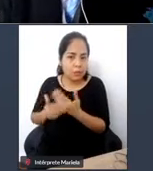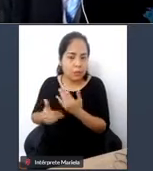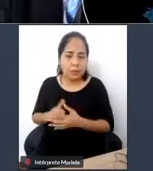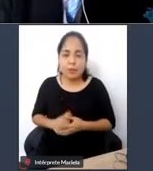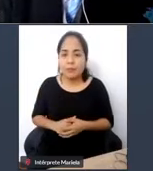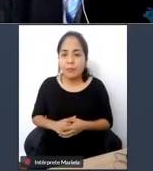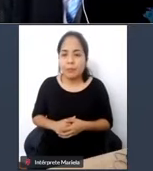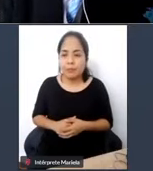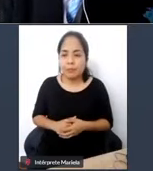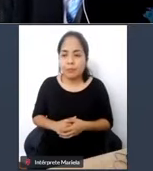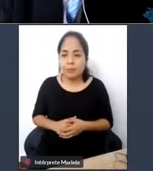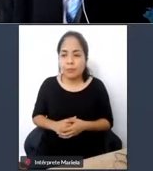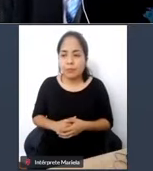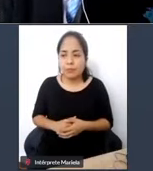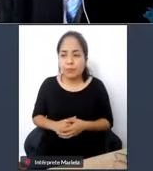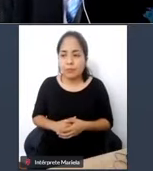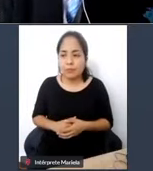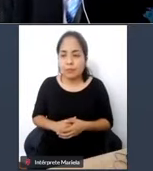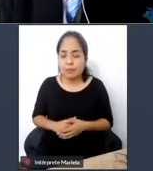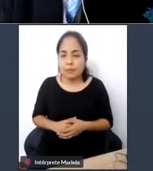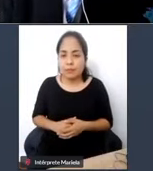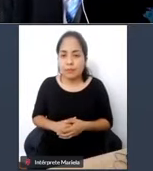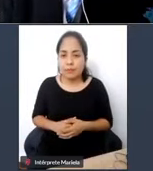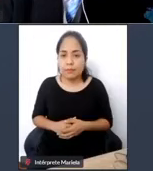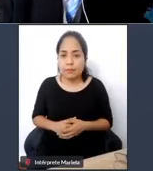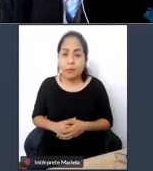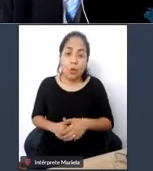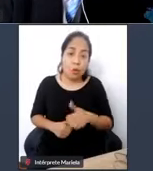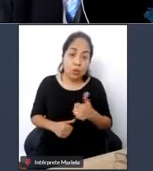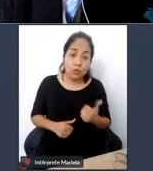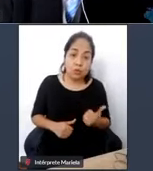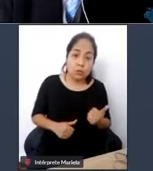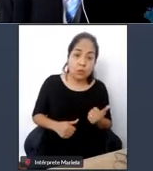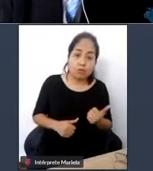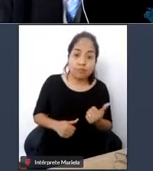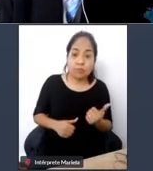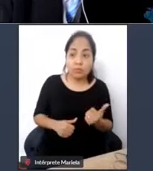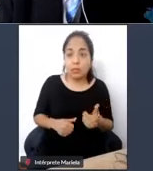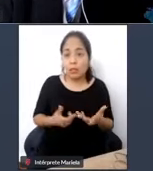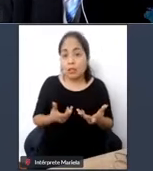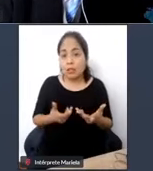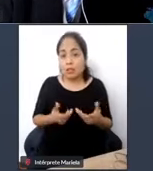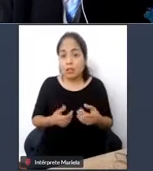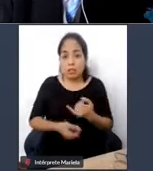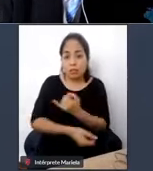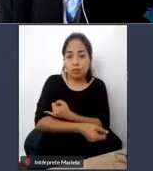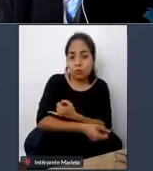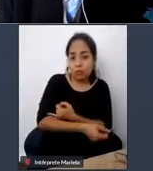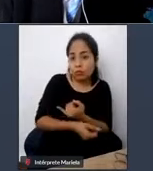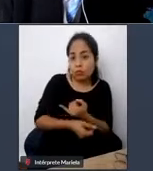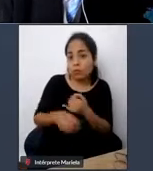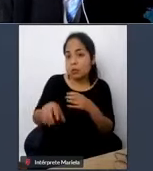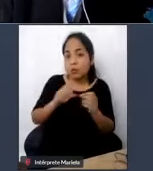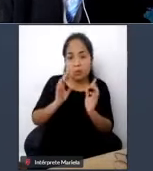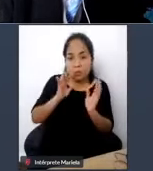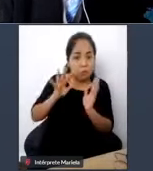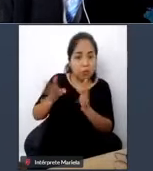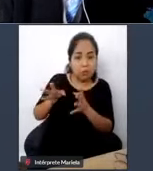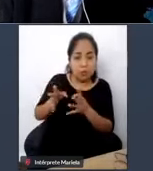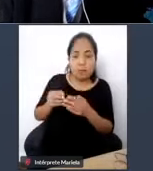han hecho muy poco o nada para hacer que las leyes se cumplan y mientras las normas sigan siendo solo textos en un papel